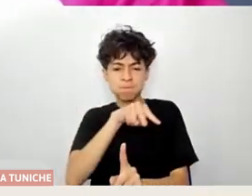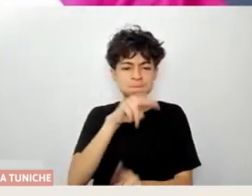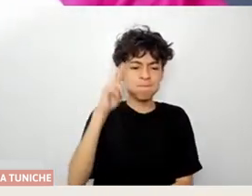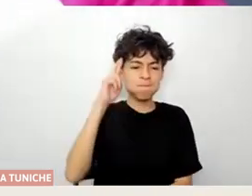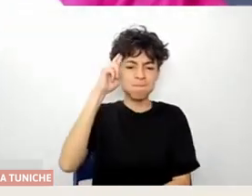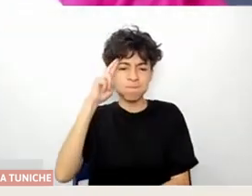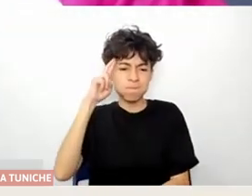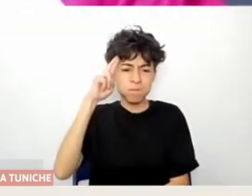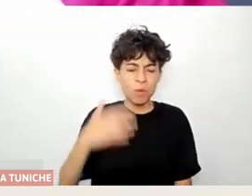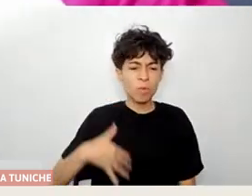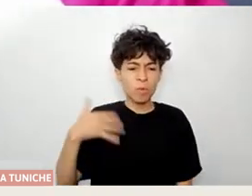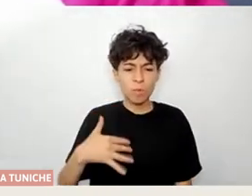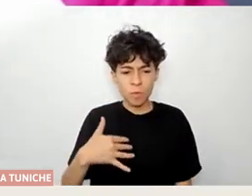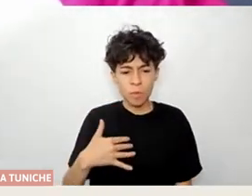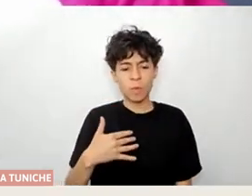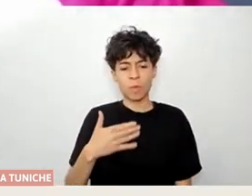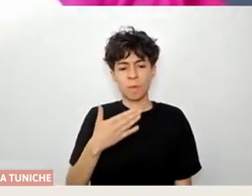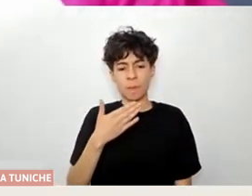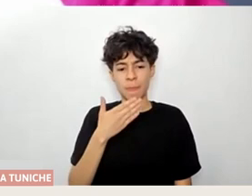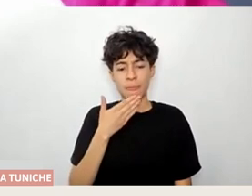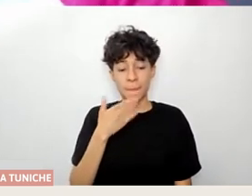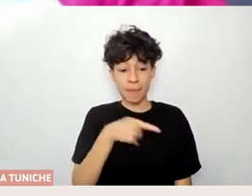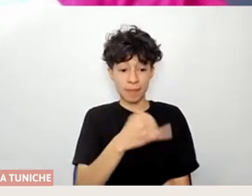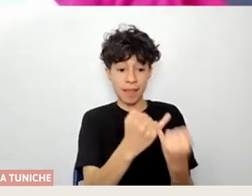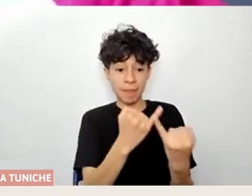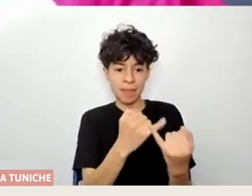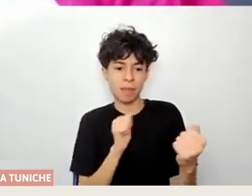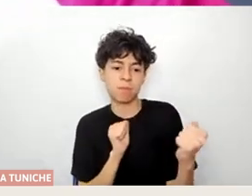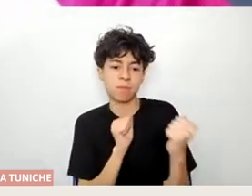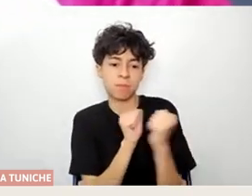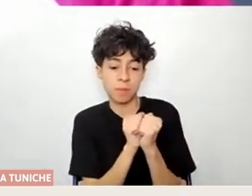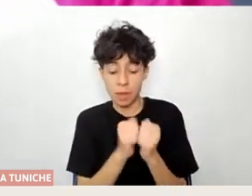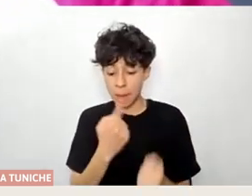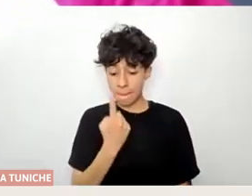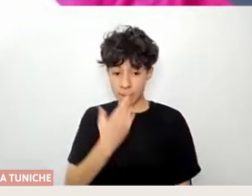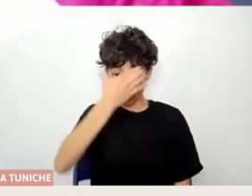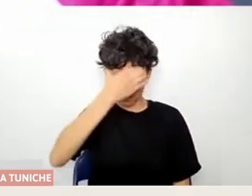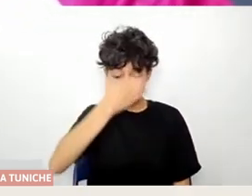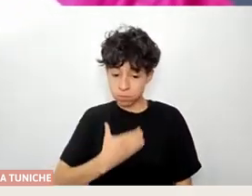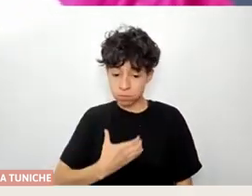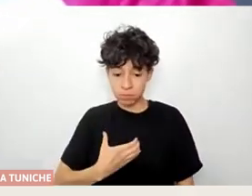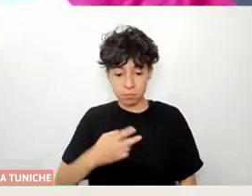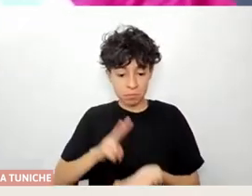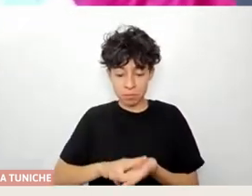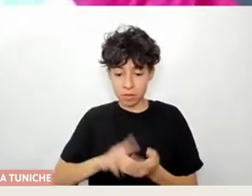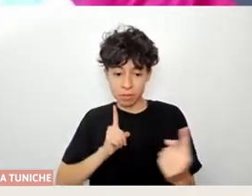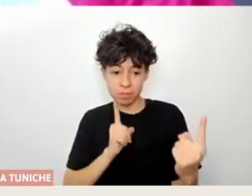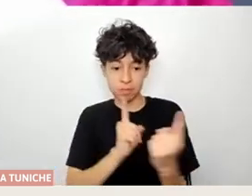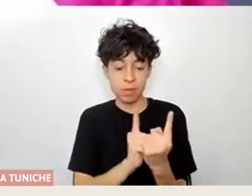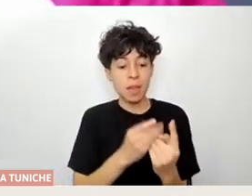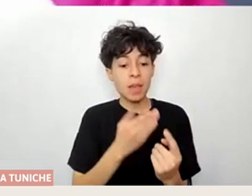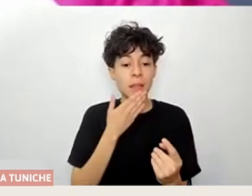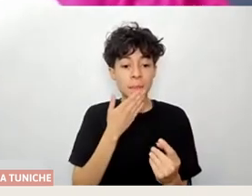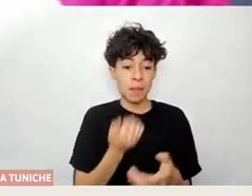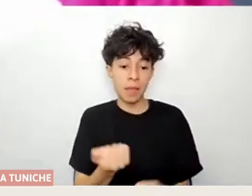Sin duda, la amistad es vista, sentida, tal cual somos, con sensibilidades, disposiciones al desorden,